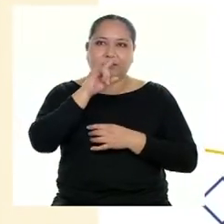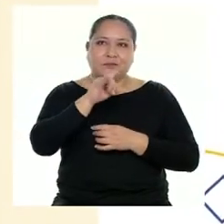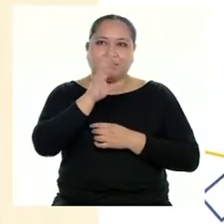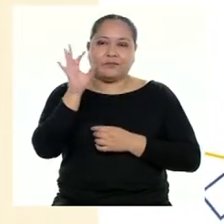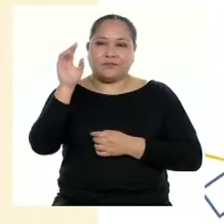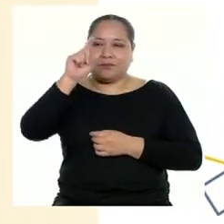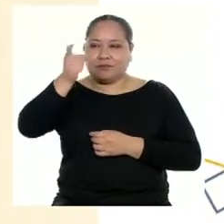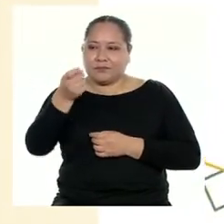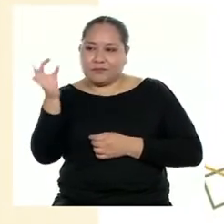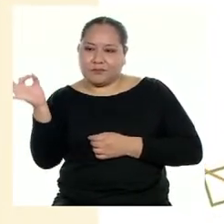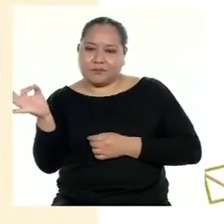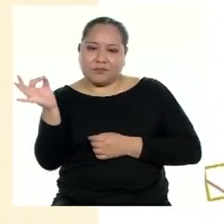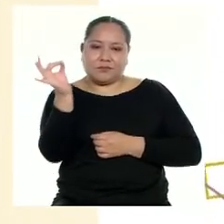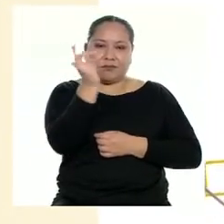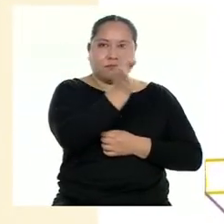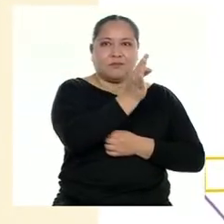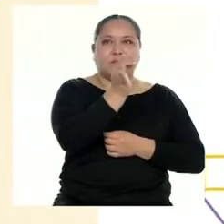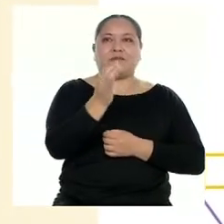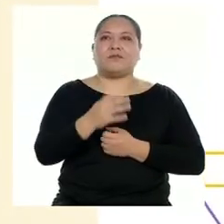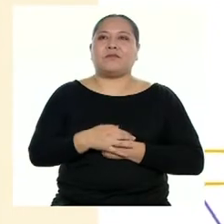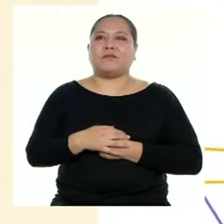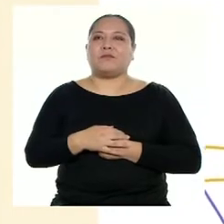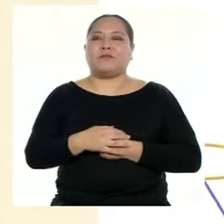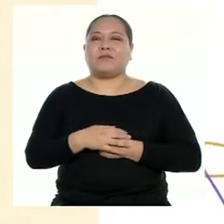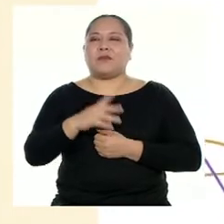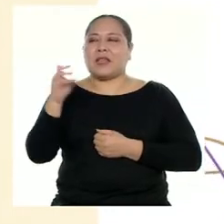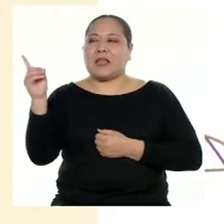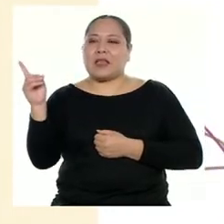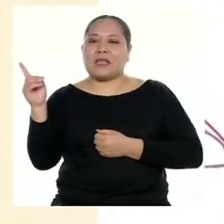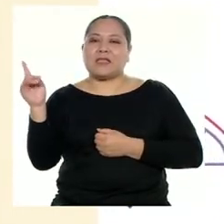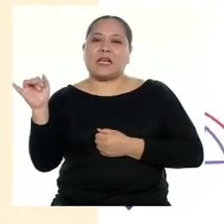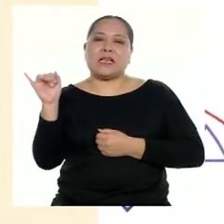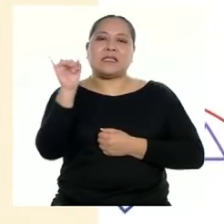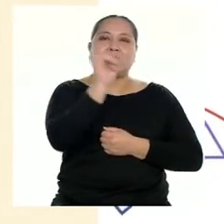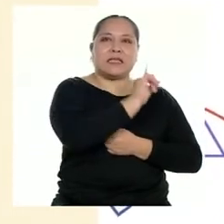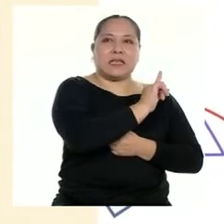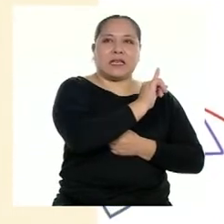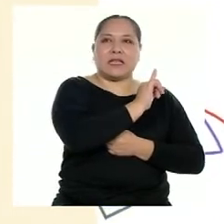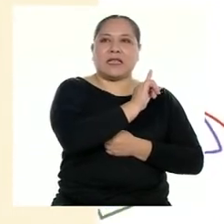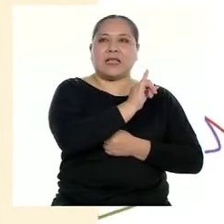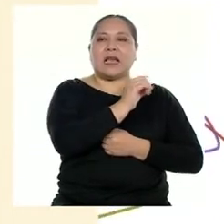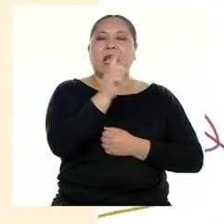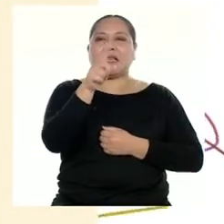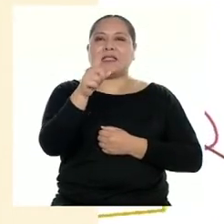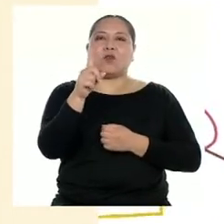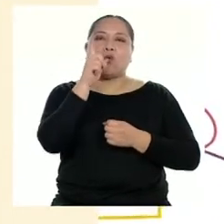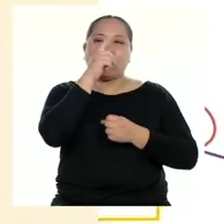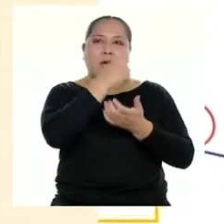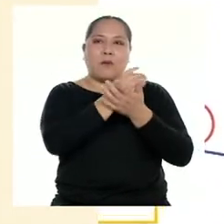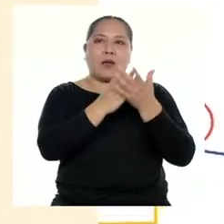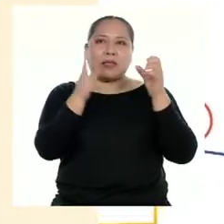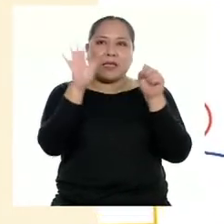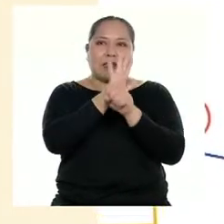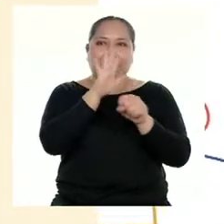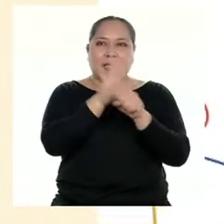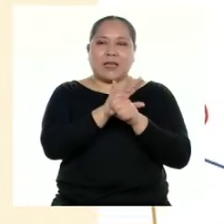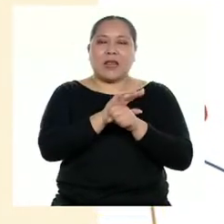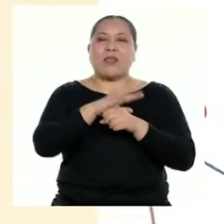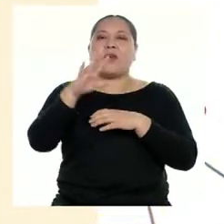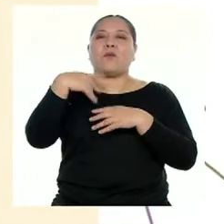a mover la coma decimal de cada número de derecha a izquierda hasta lograr una parte entera. Luego,